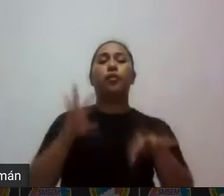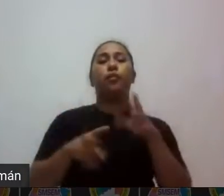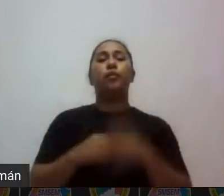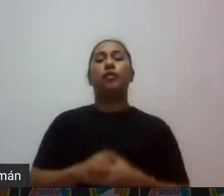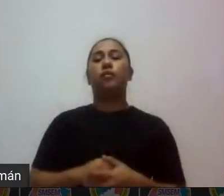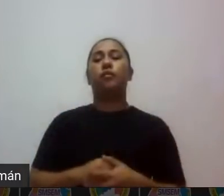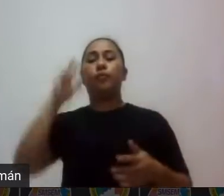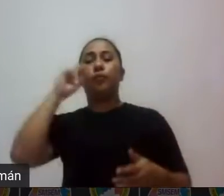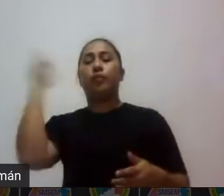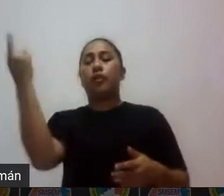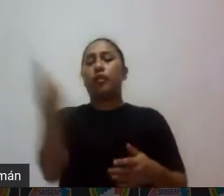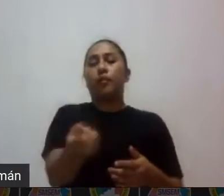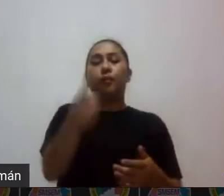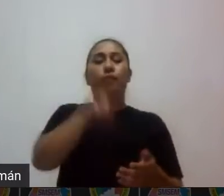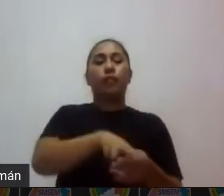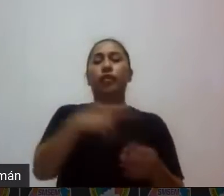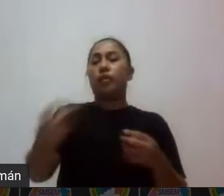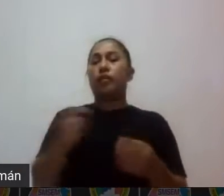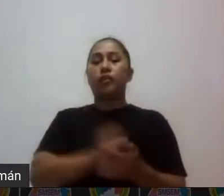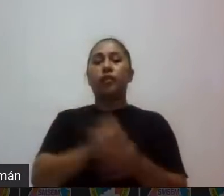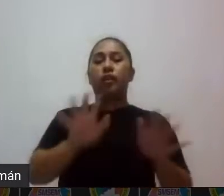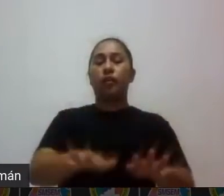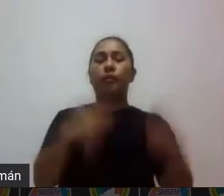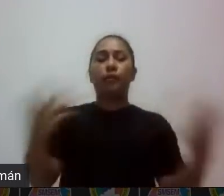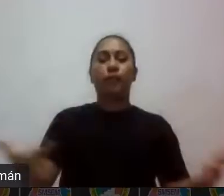los resultados lo que brinca lo que alarma